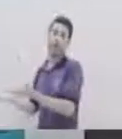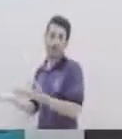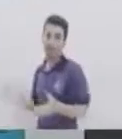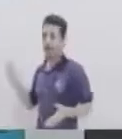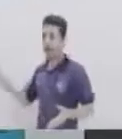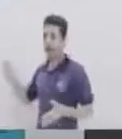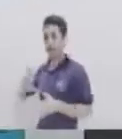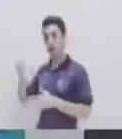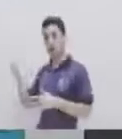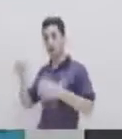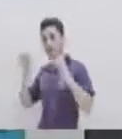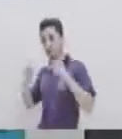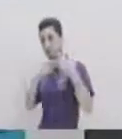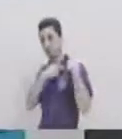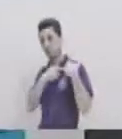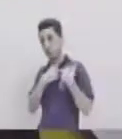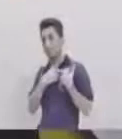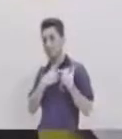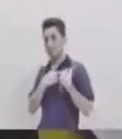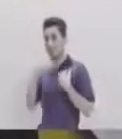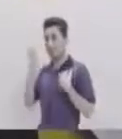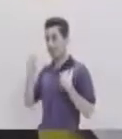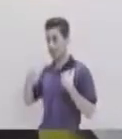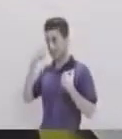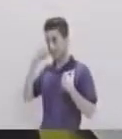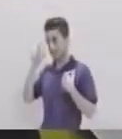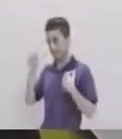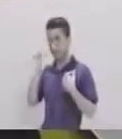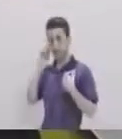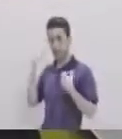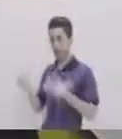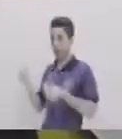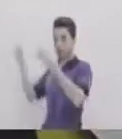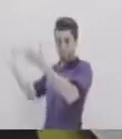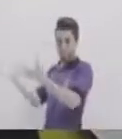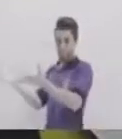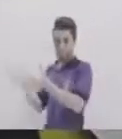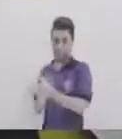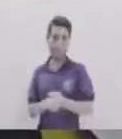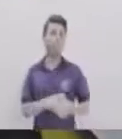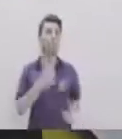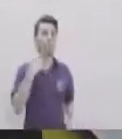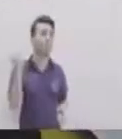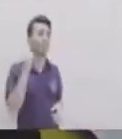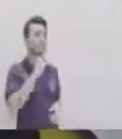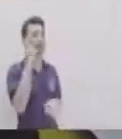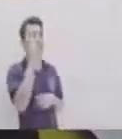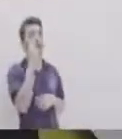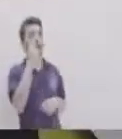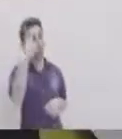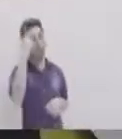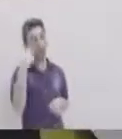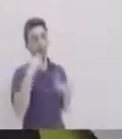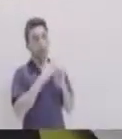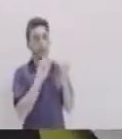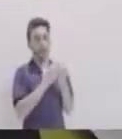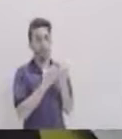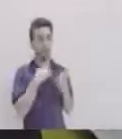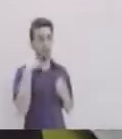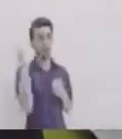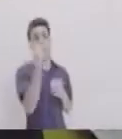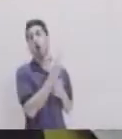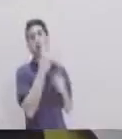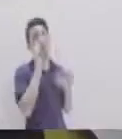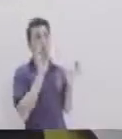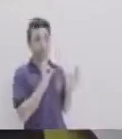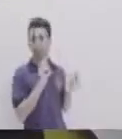mandados a pie Sí Muy bien Es como bastante importante Aquí el trabajo en equipo ¿Verdad? Porque nosotros No podemos hacer todo